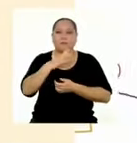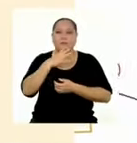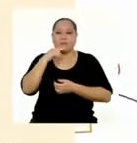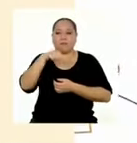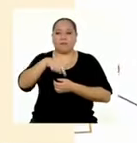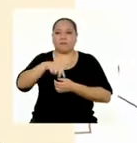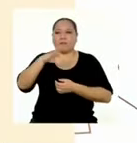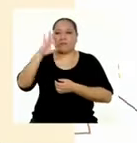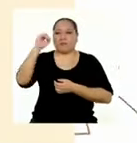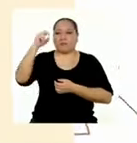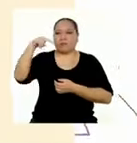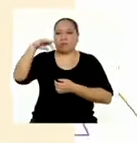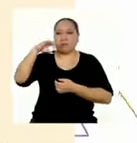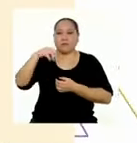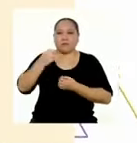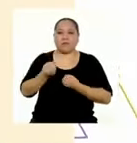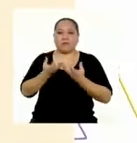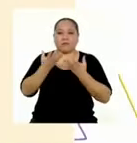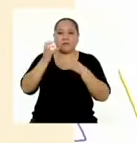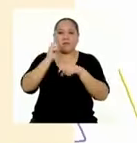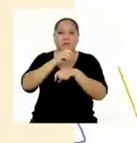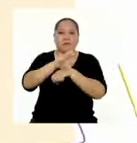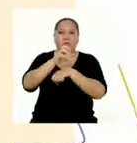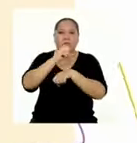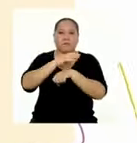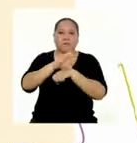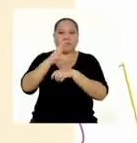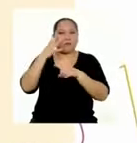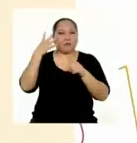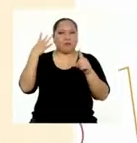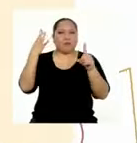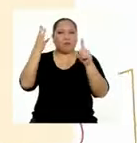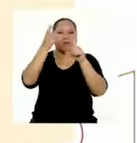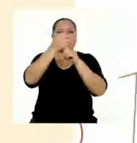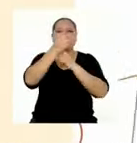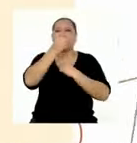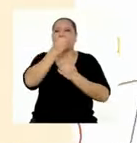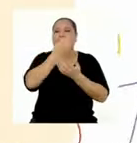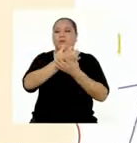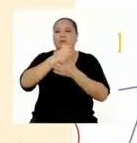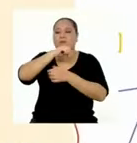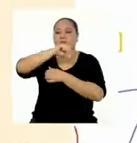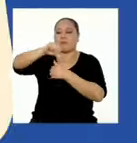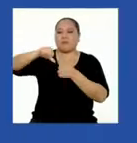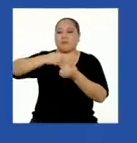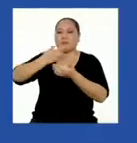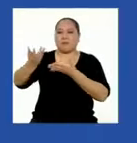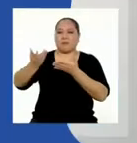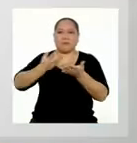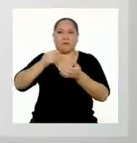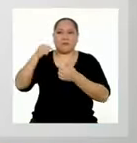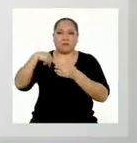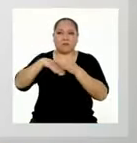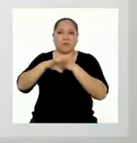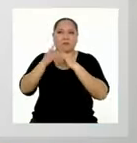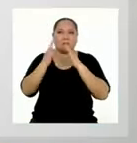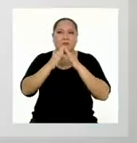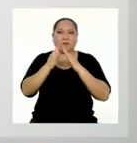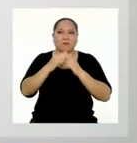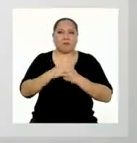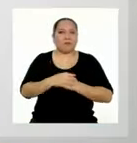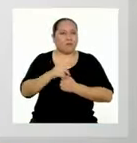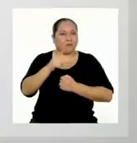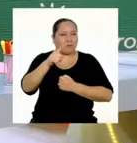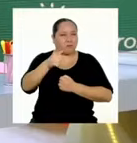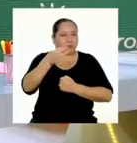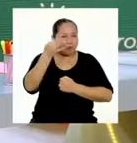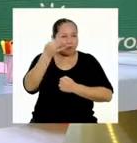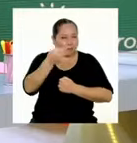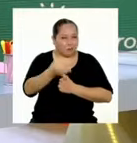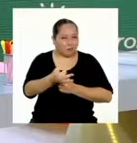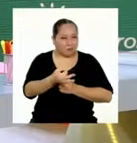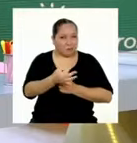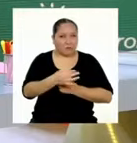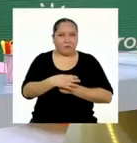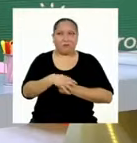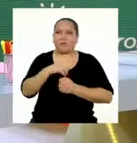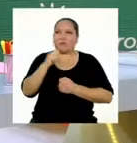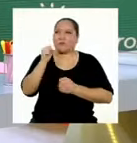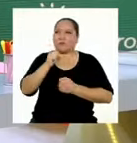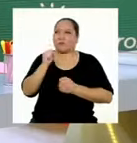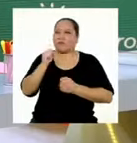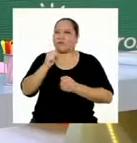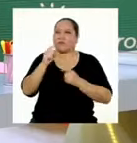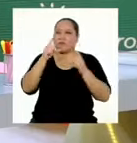en la infografía busca brindar recomendaciones para alcanzar una buena convivencia en casa. ¿Estás bien seguro? Sí.